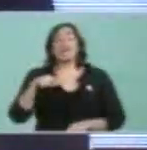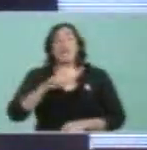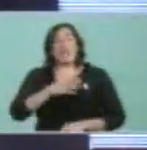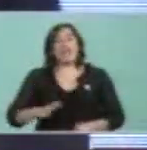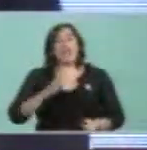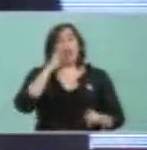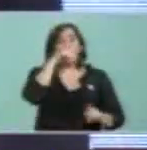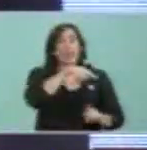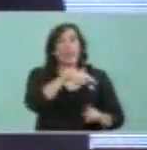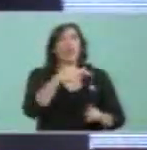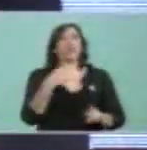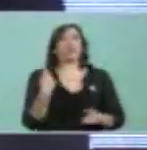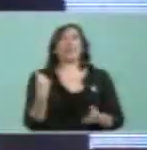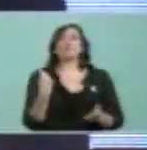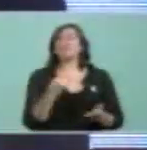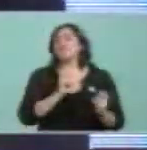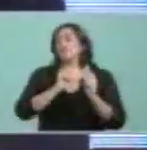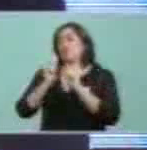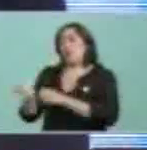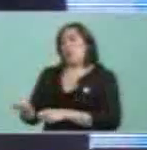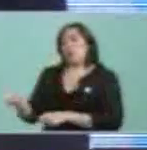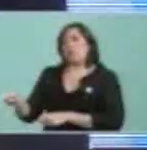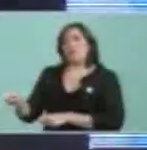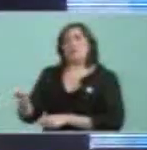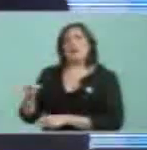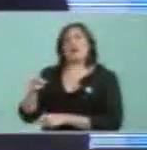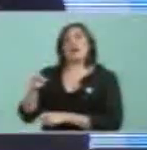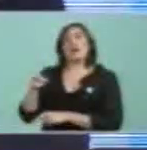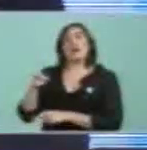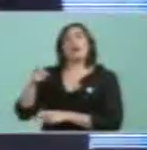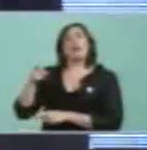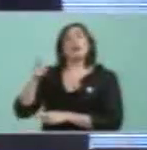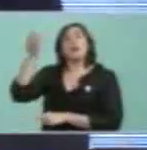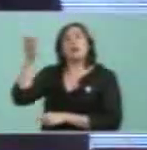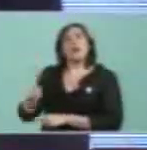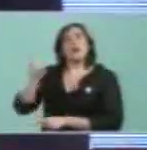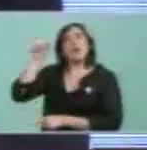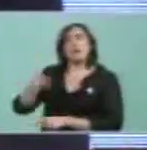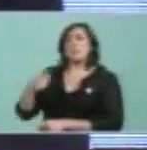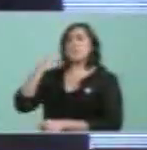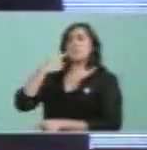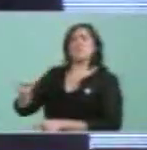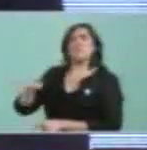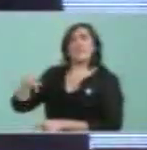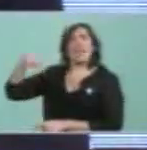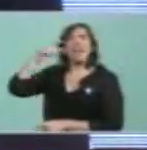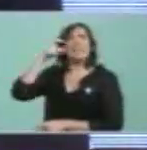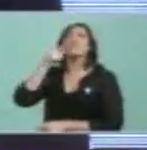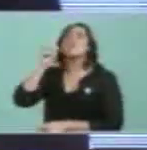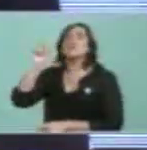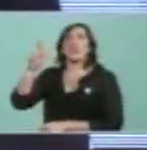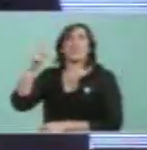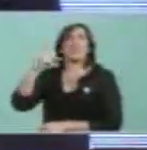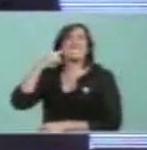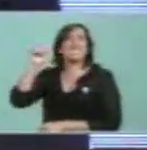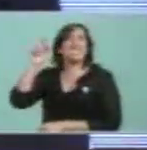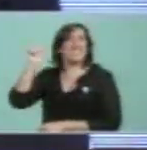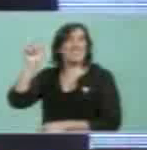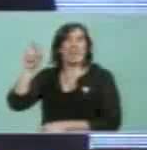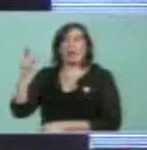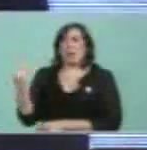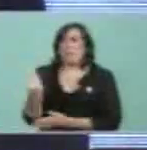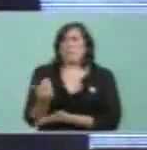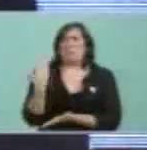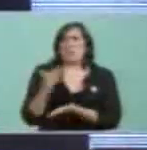su mandato y le transfería al Nobel y desconocido, Néstor Kirchner, recientemente